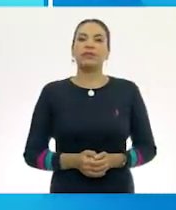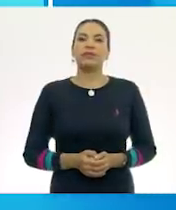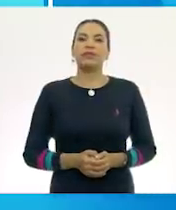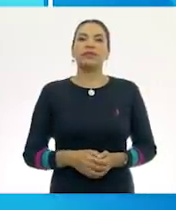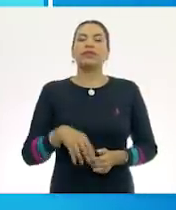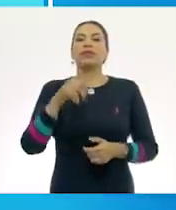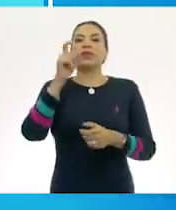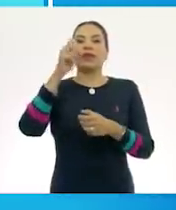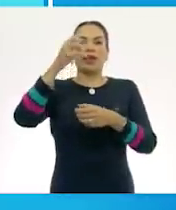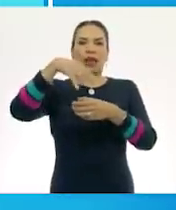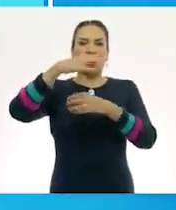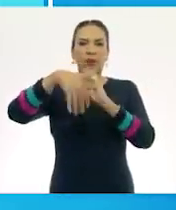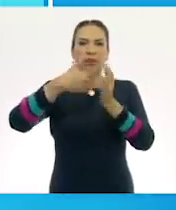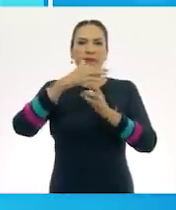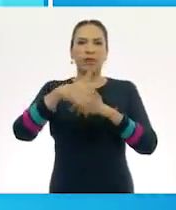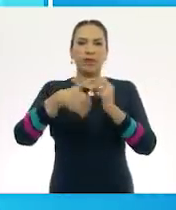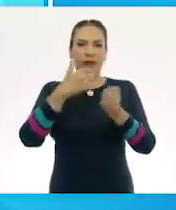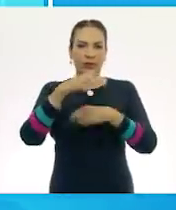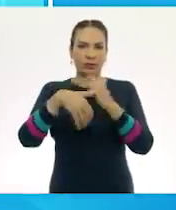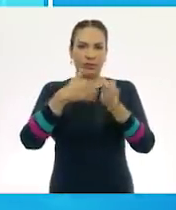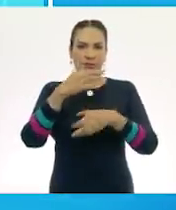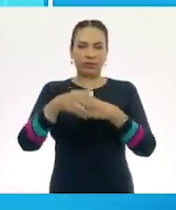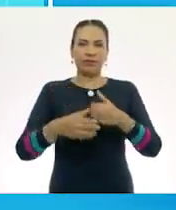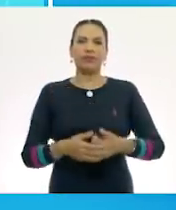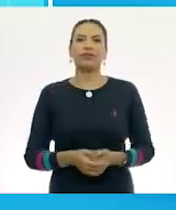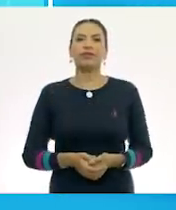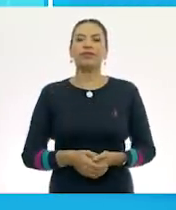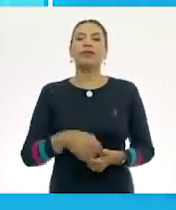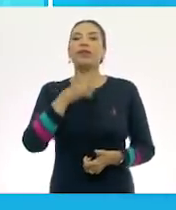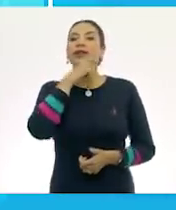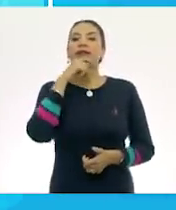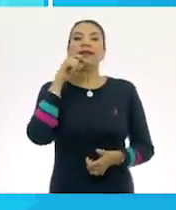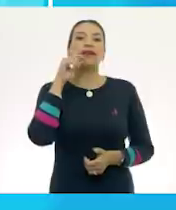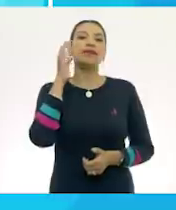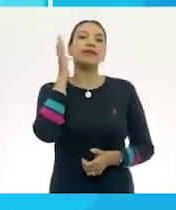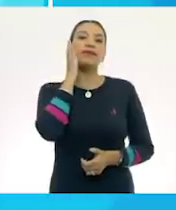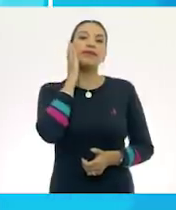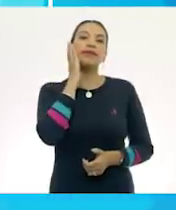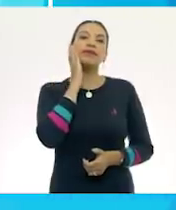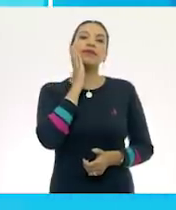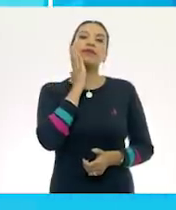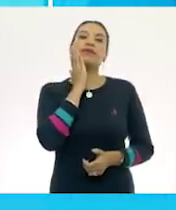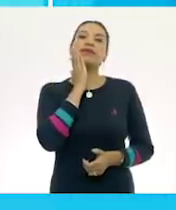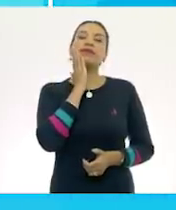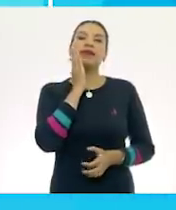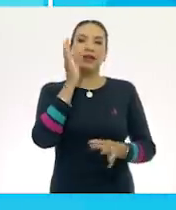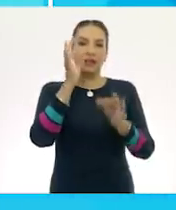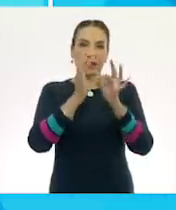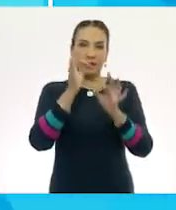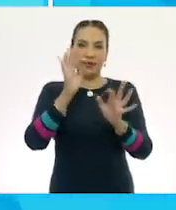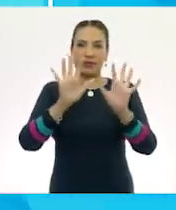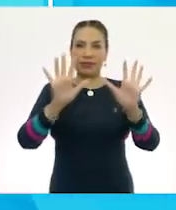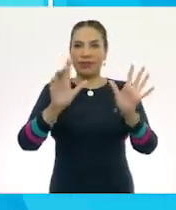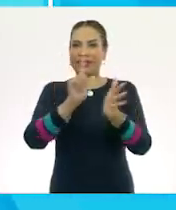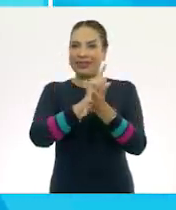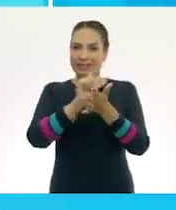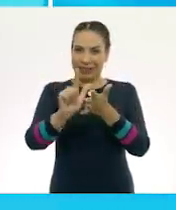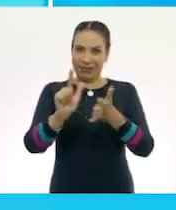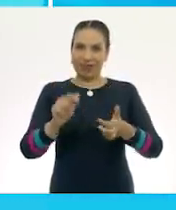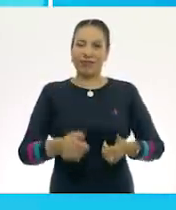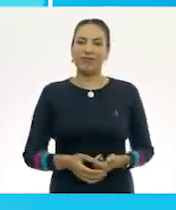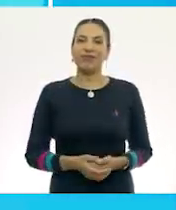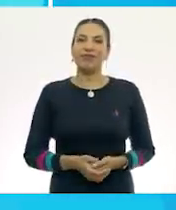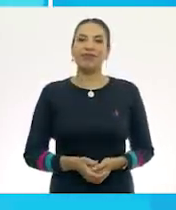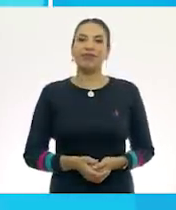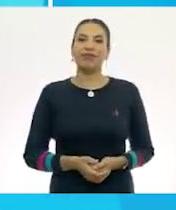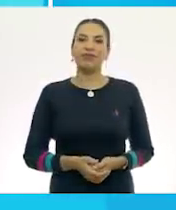Enjuaga tus manos con agua. Sécalas con una toalla. ¡Y listo! Tus manos están limpias.